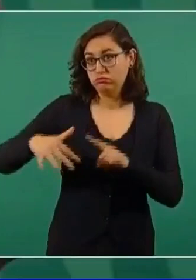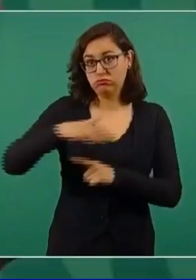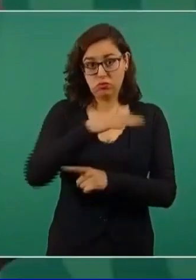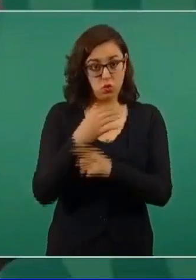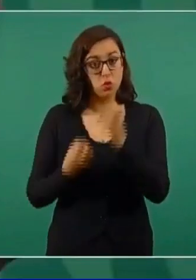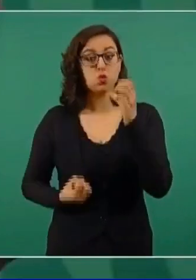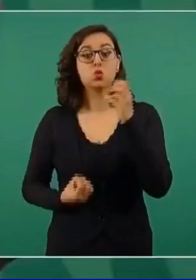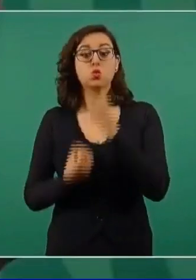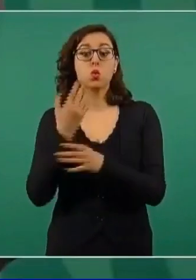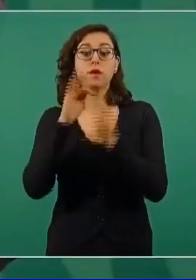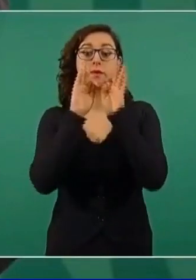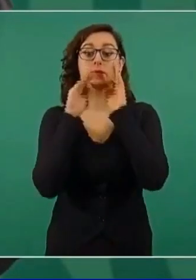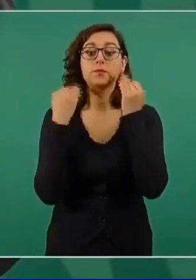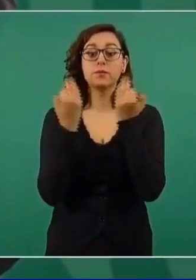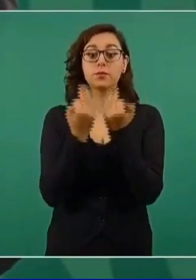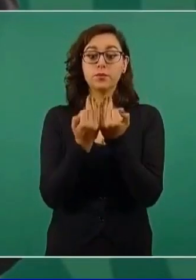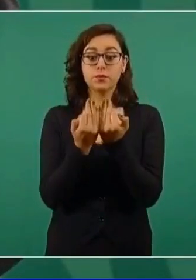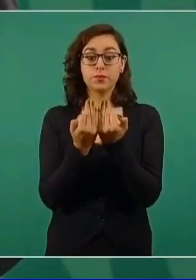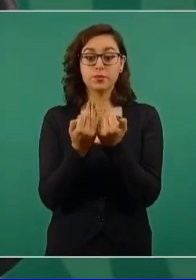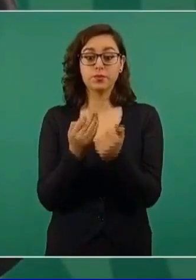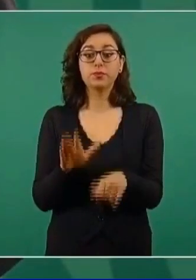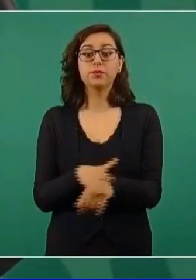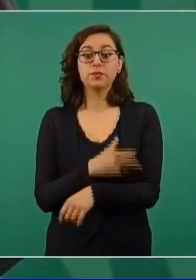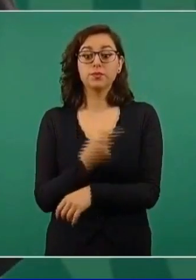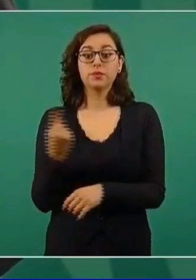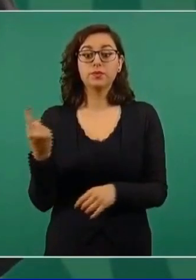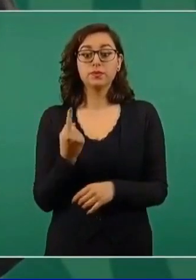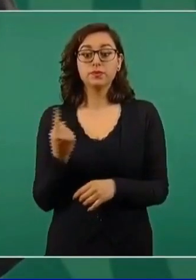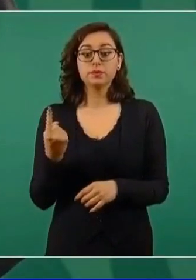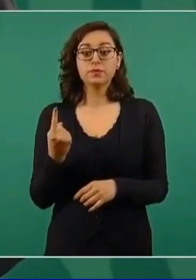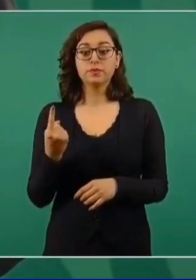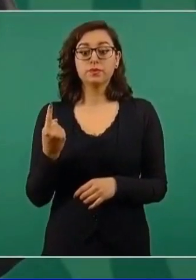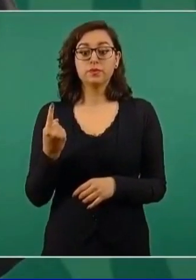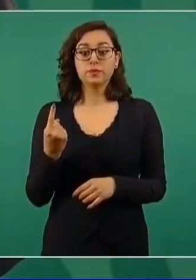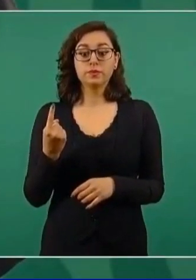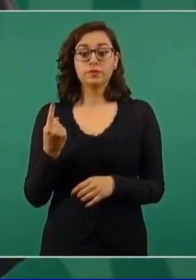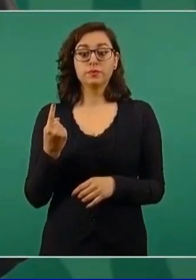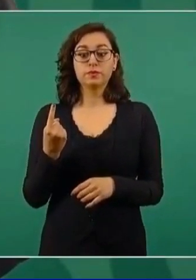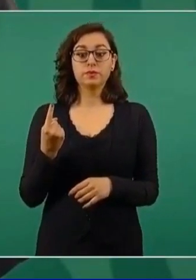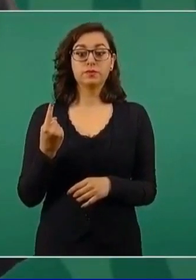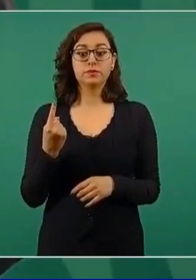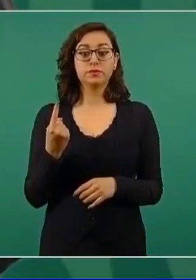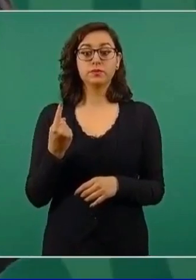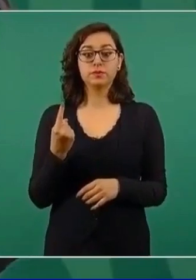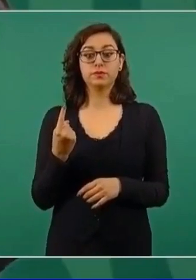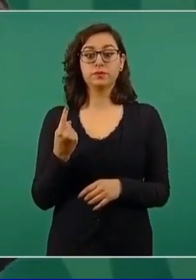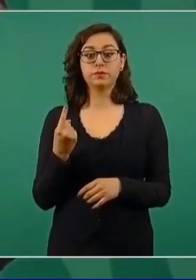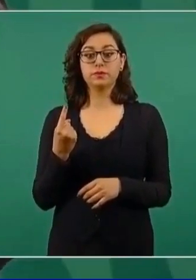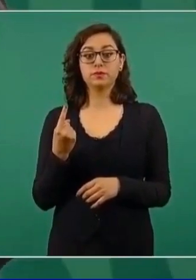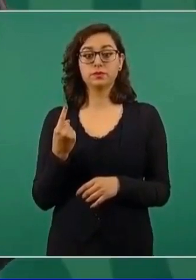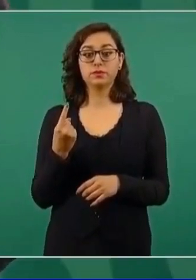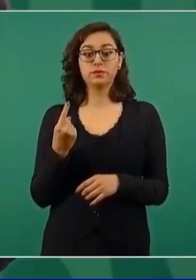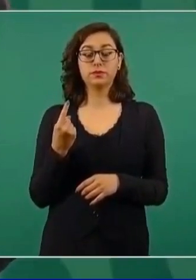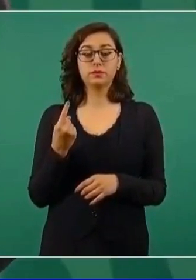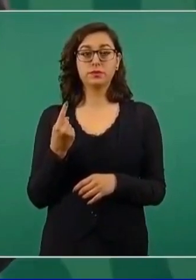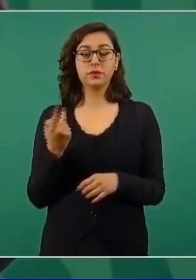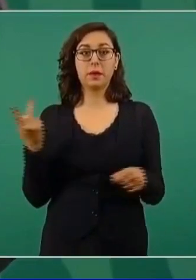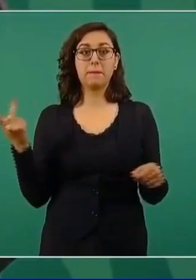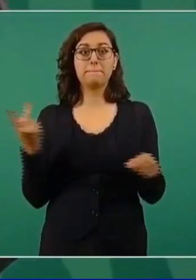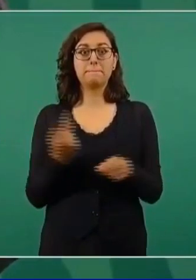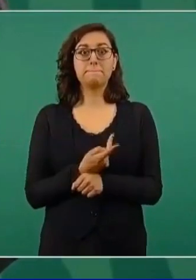se excedieron